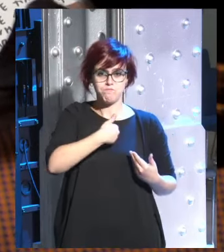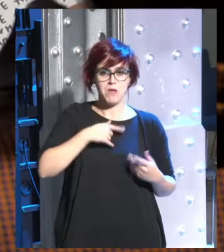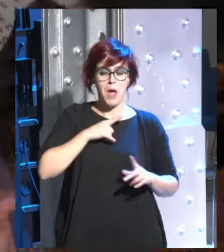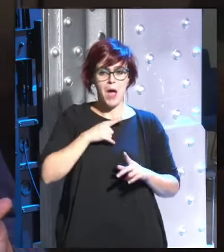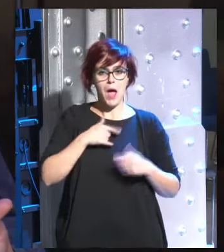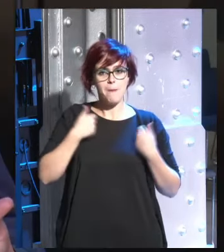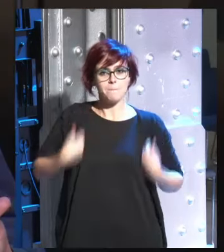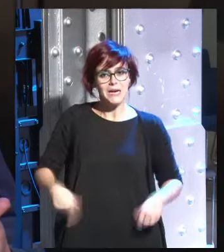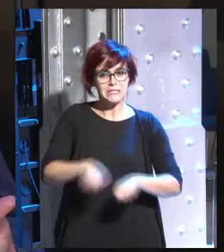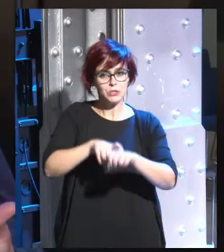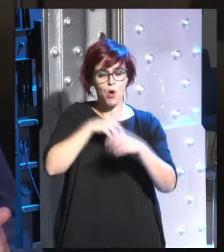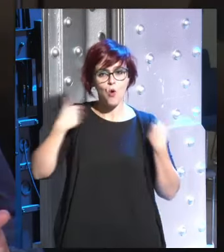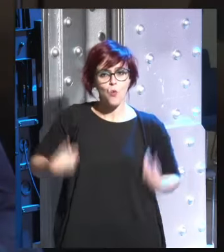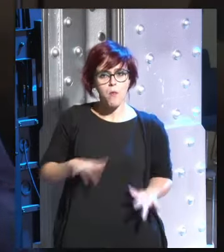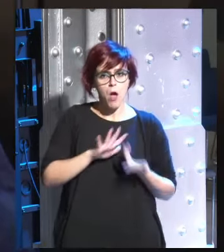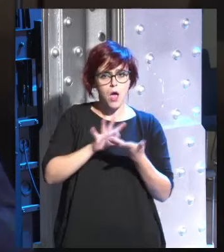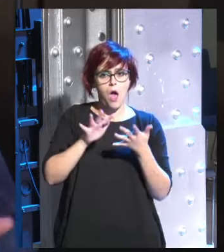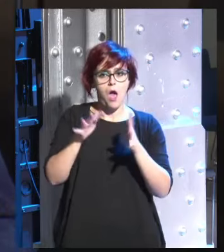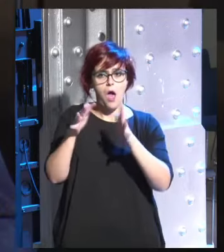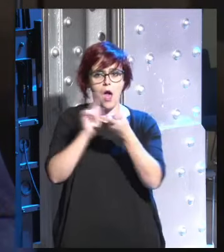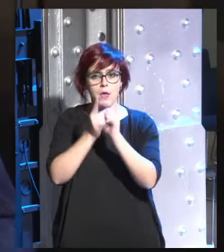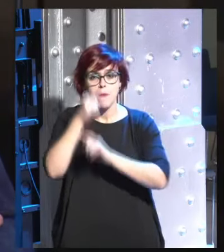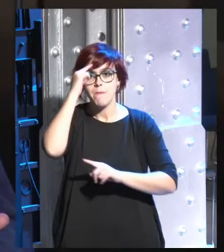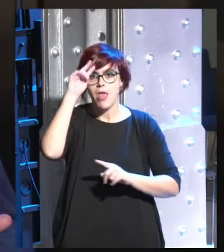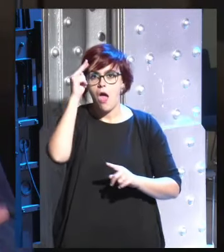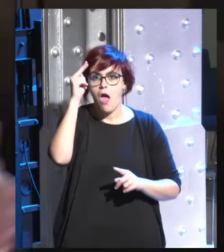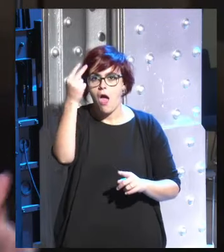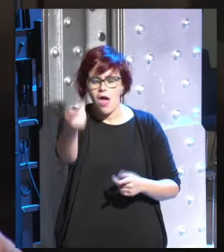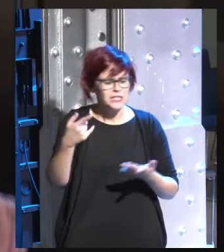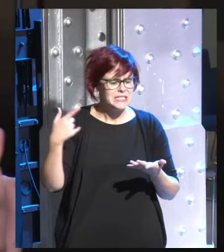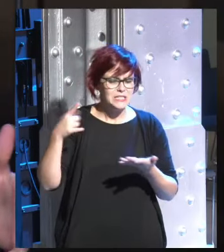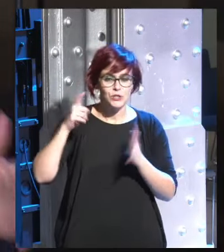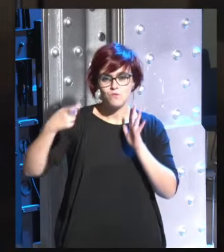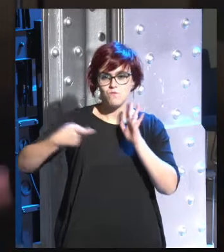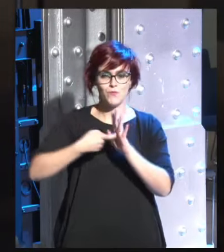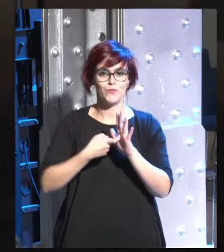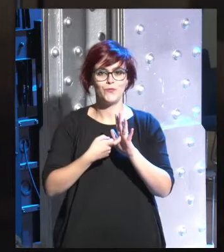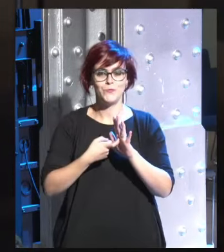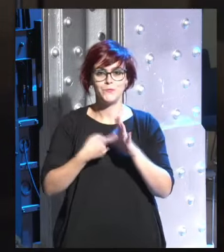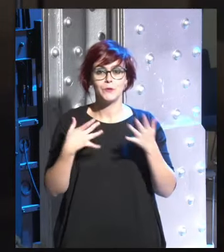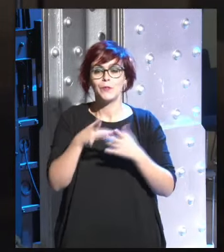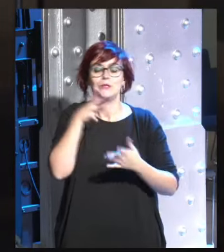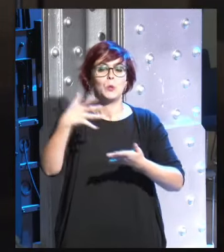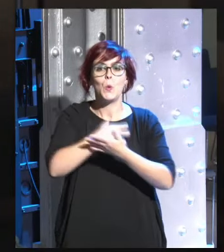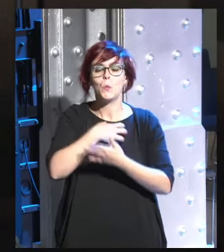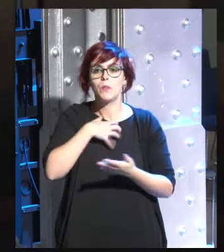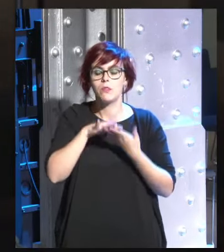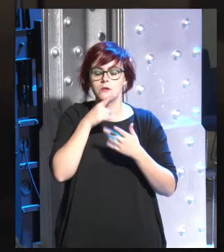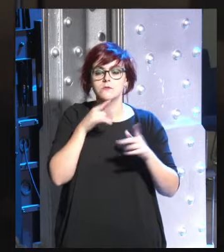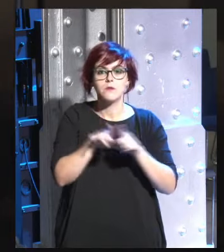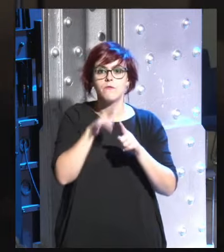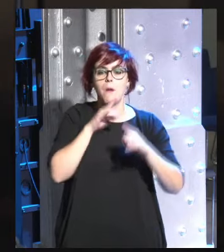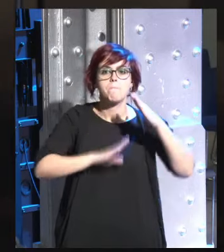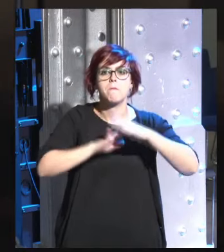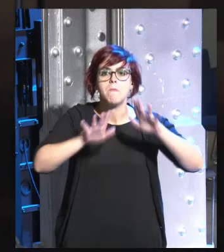sus cuerpos están cambiando todo el tiempo sus mentes están cambiando todo el tiempo ellos no pueden pararse